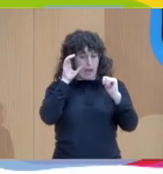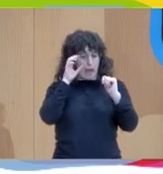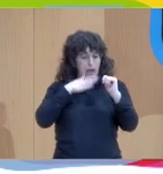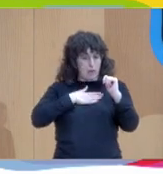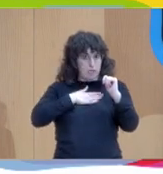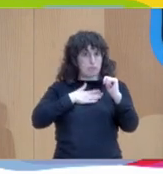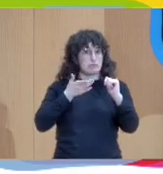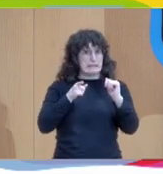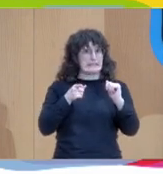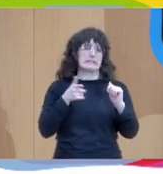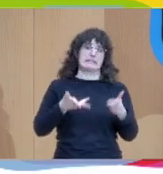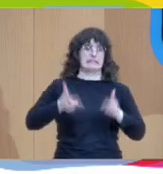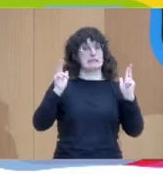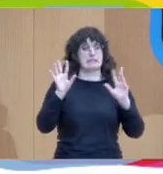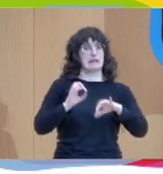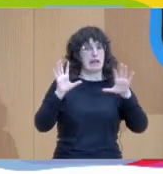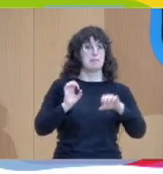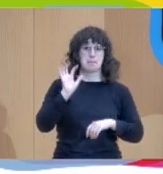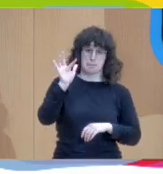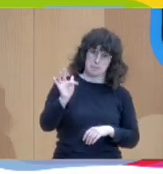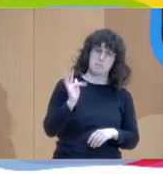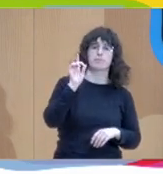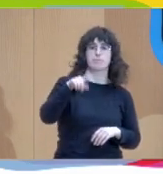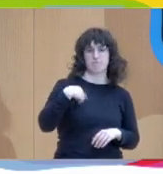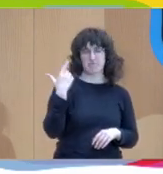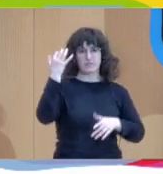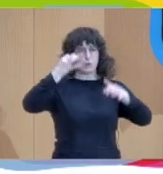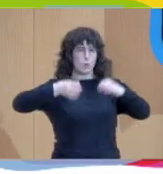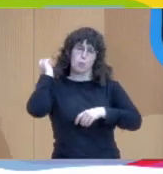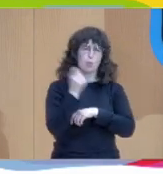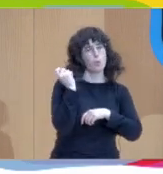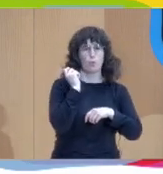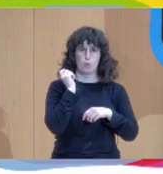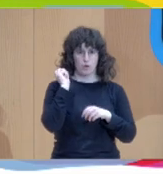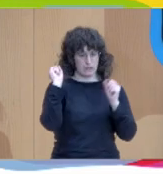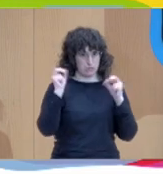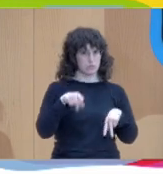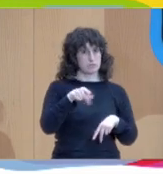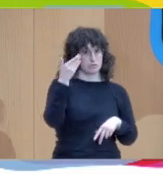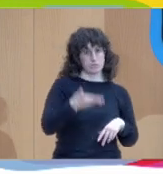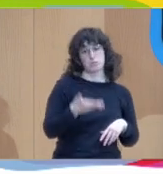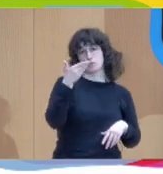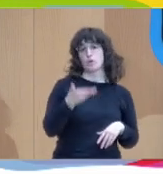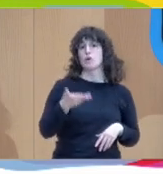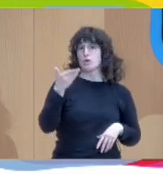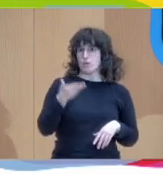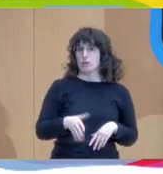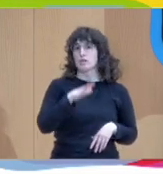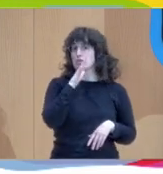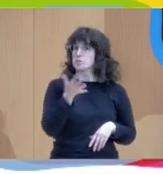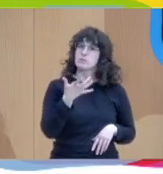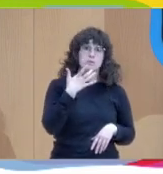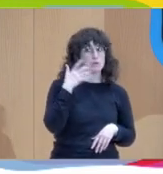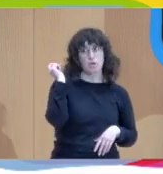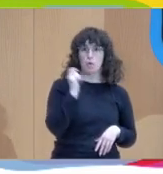fundamental el no juicio. Porque al final el no juicio es lo que facilita que todos abandonemos estrategias